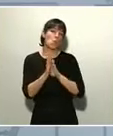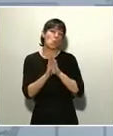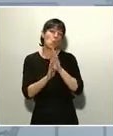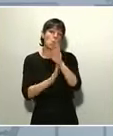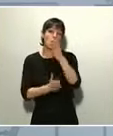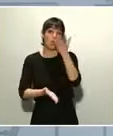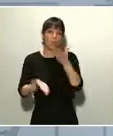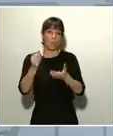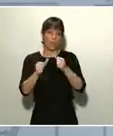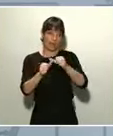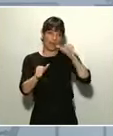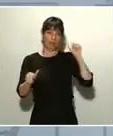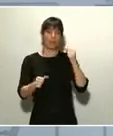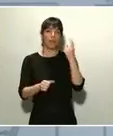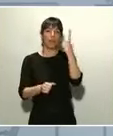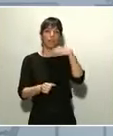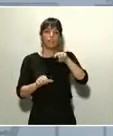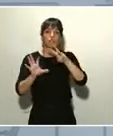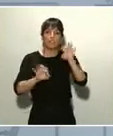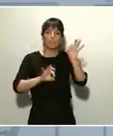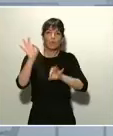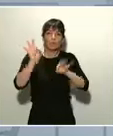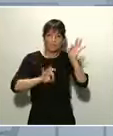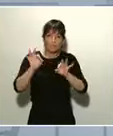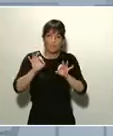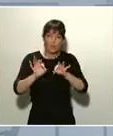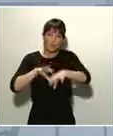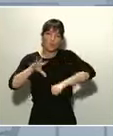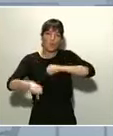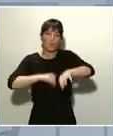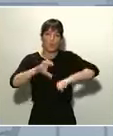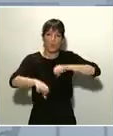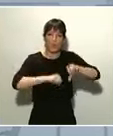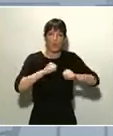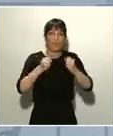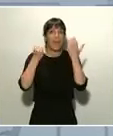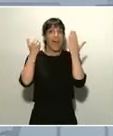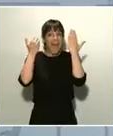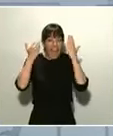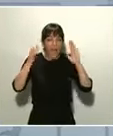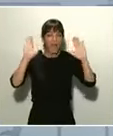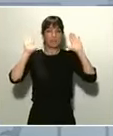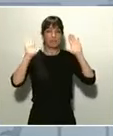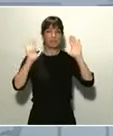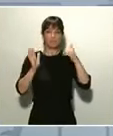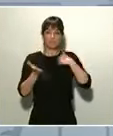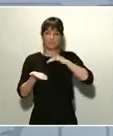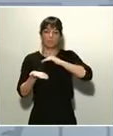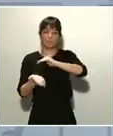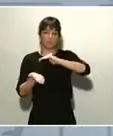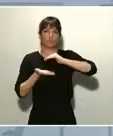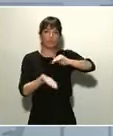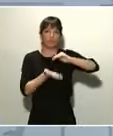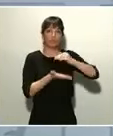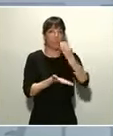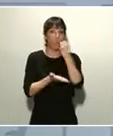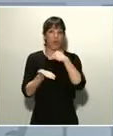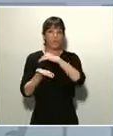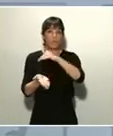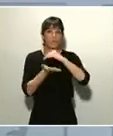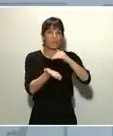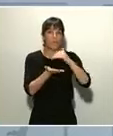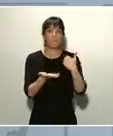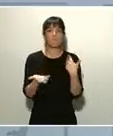comparables, del 180%. Y pese a ello, el suministro se ha mantenido en líneas generales sin roturas de stock.